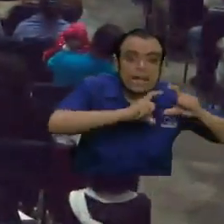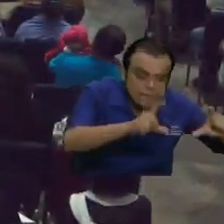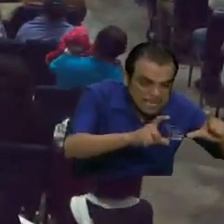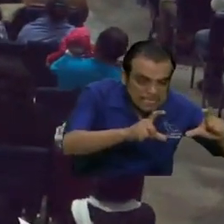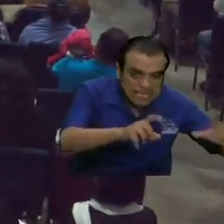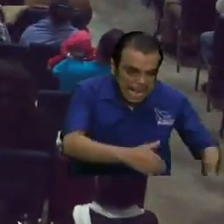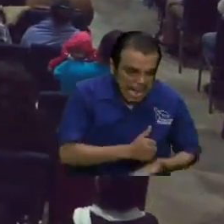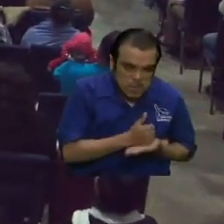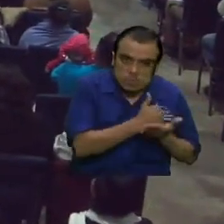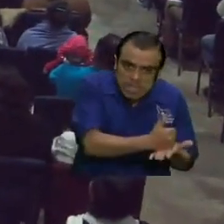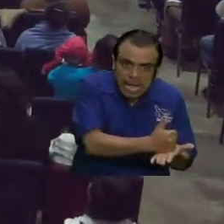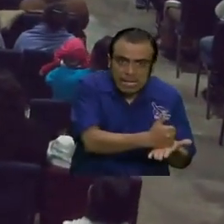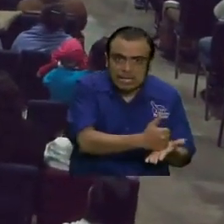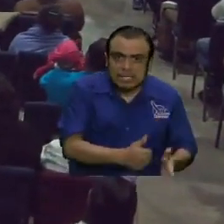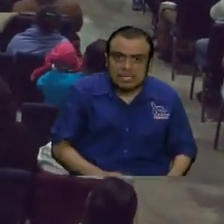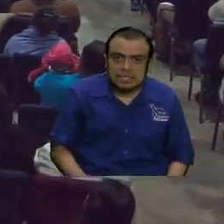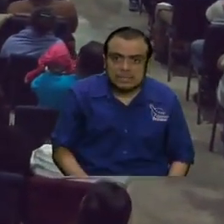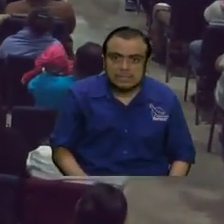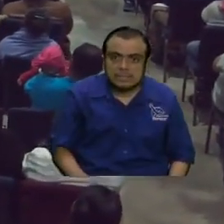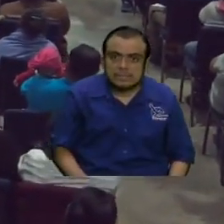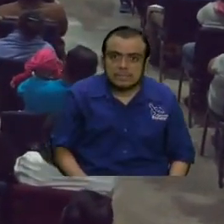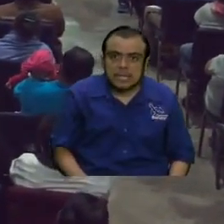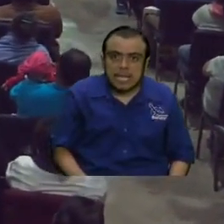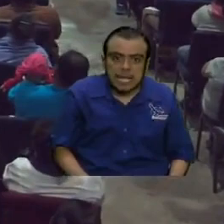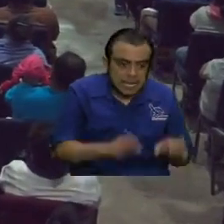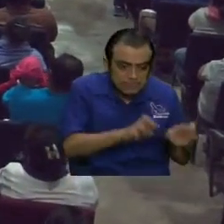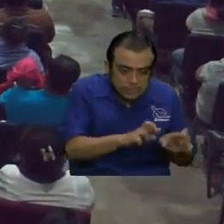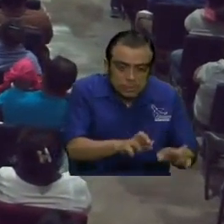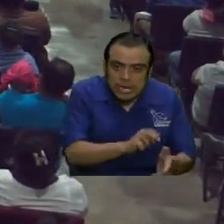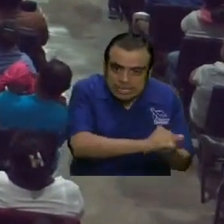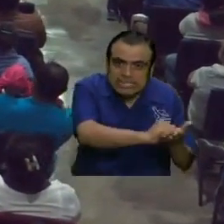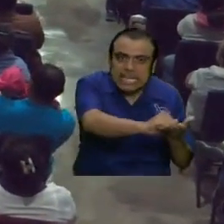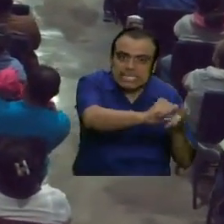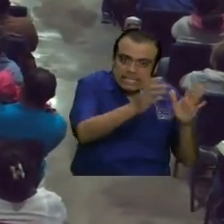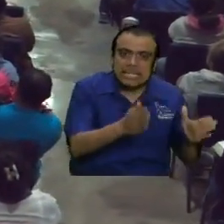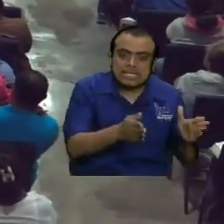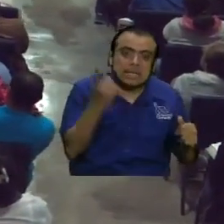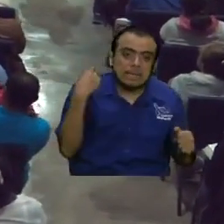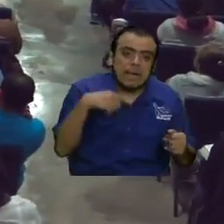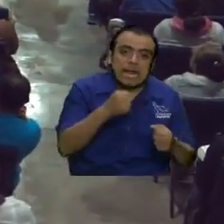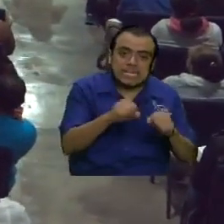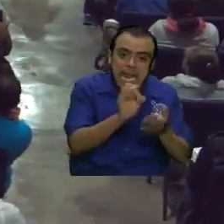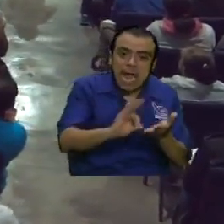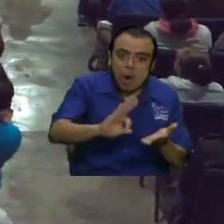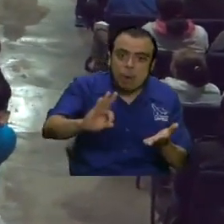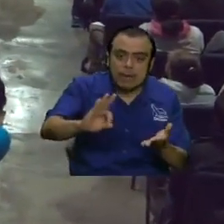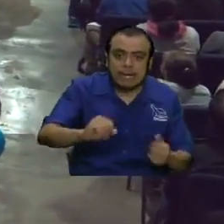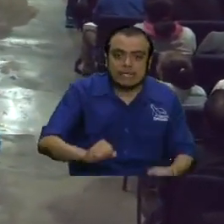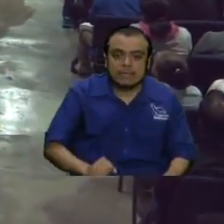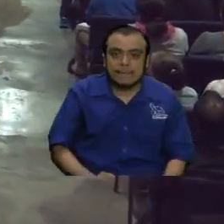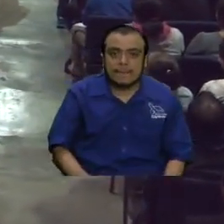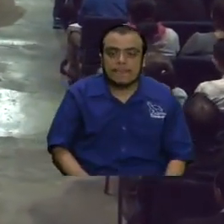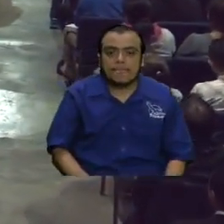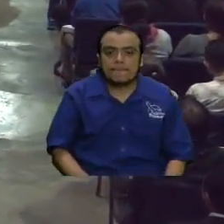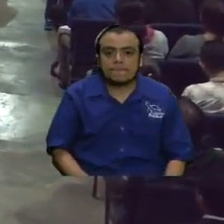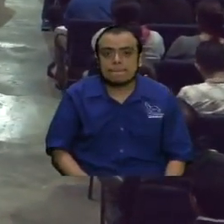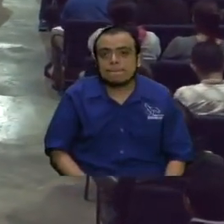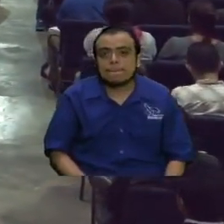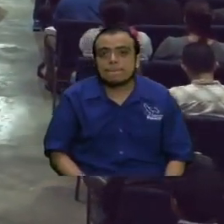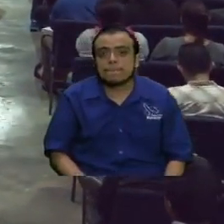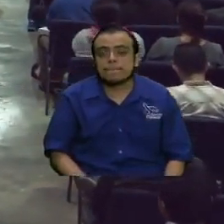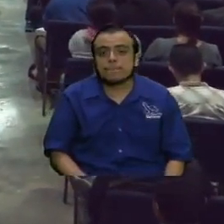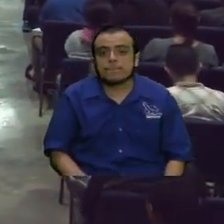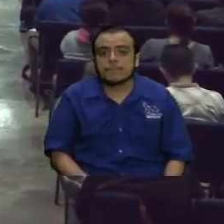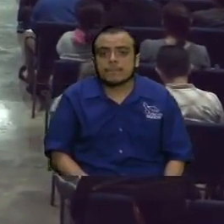catartizando, lo hemos platicado, a los santos. Ok, ¿para qué? Para la obra del ministerio. Pero mire pues, sigamos acá. Mira,